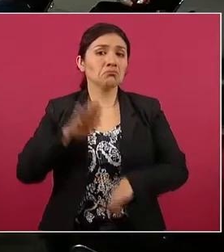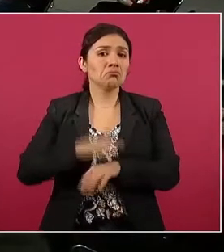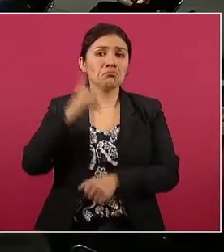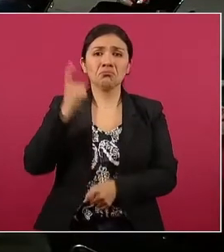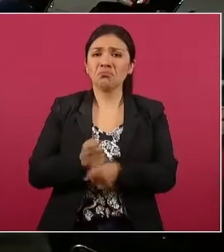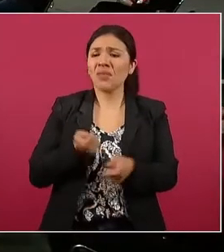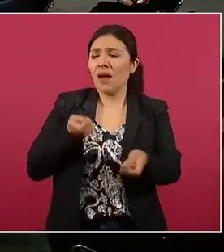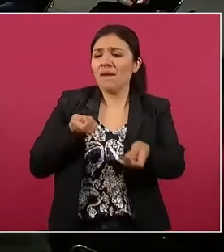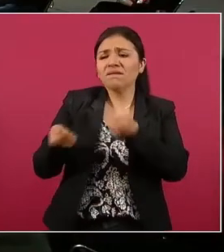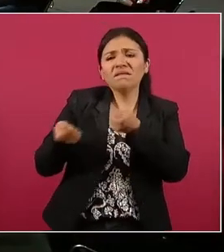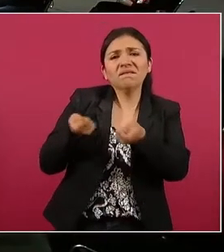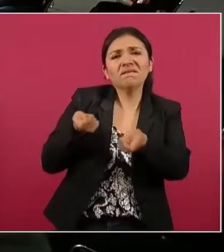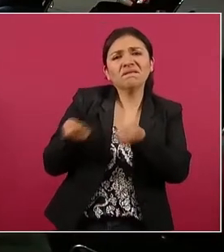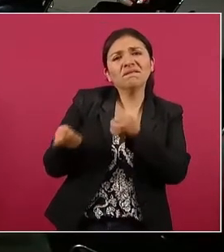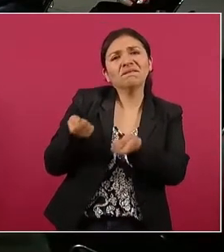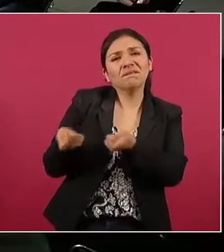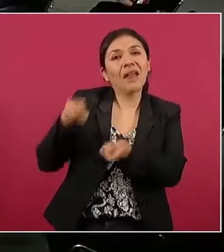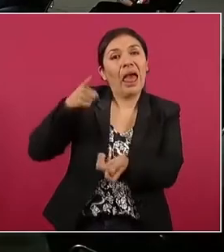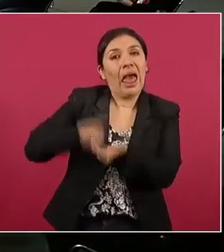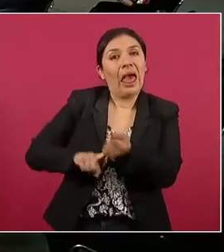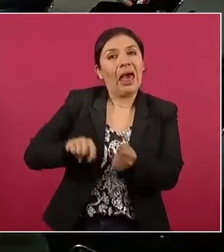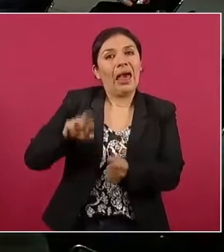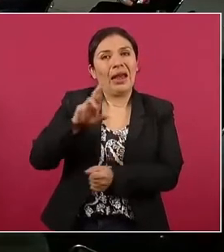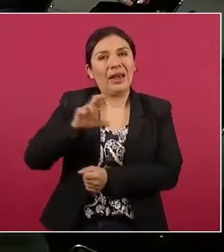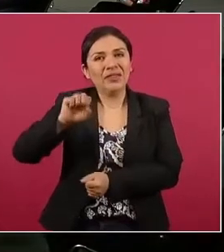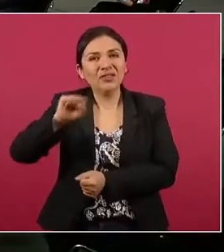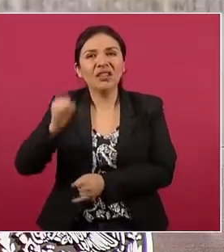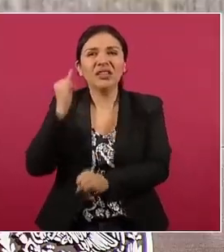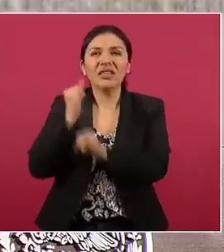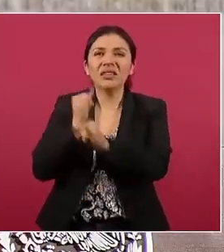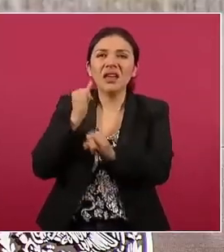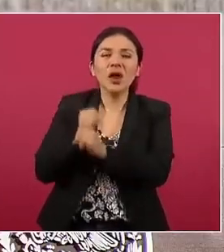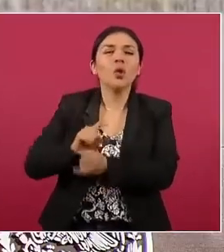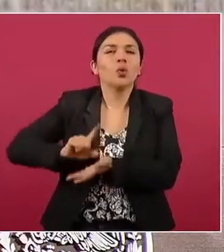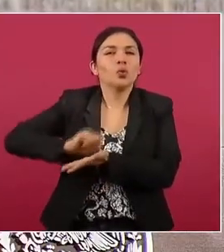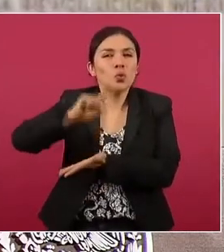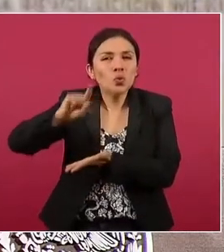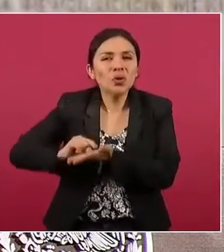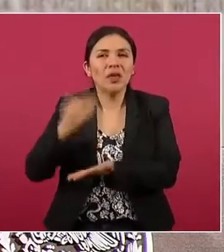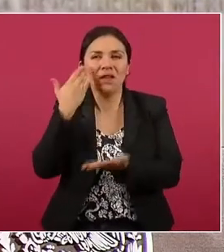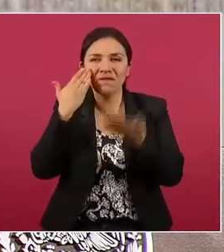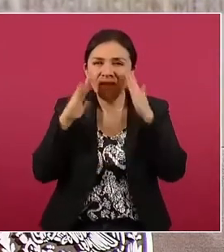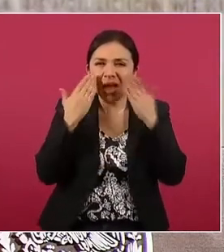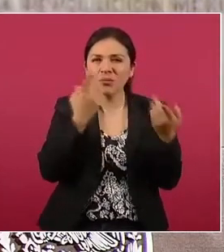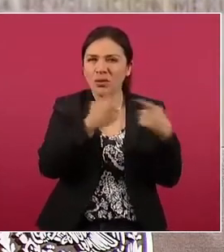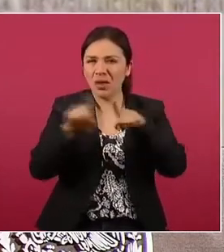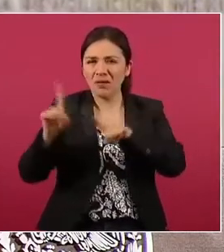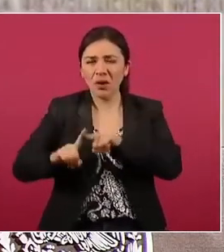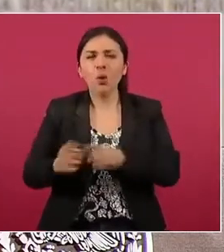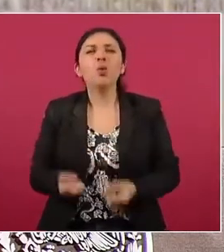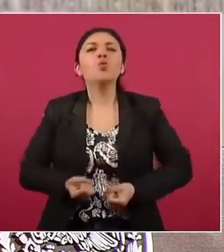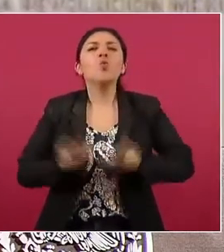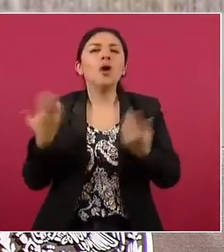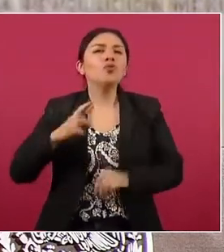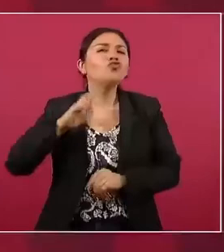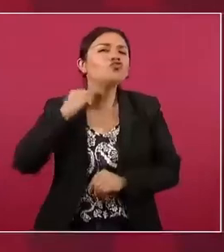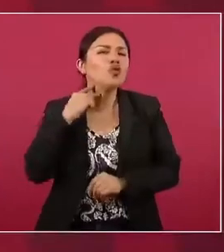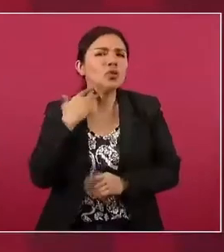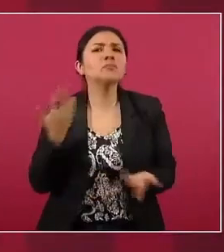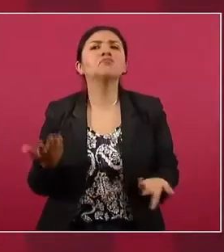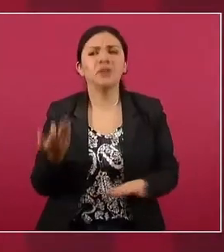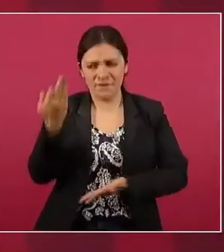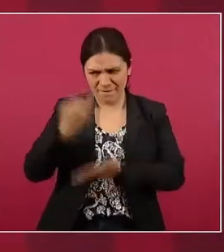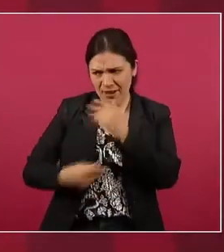redes sociales, los bots que se nos debe una explicación,